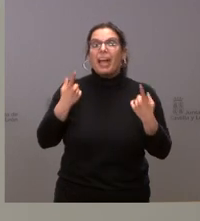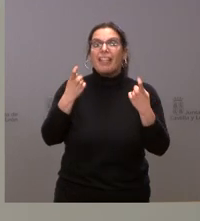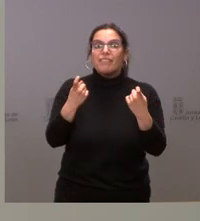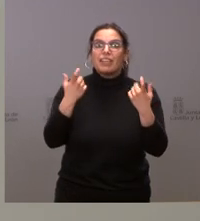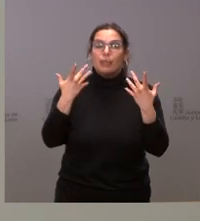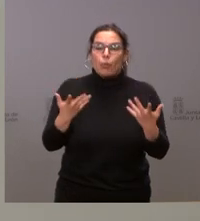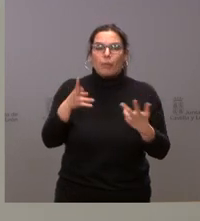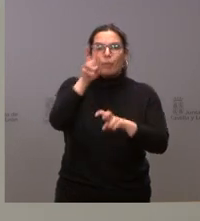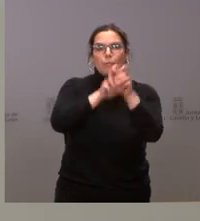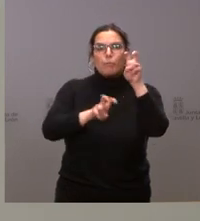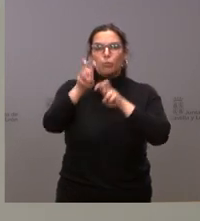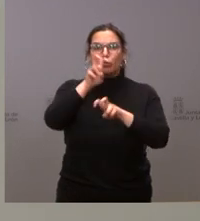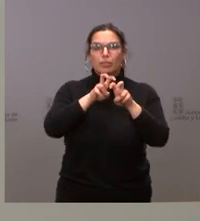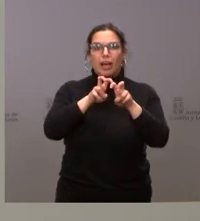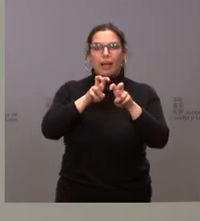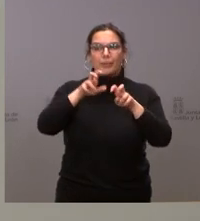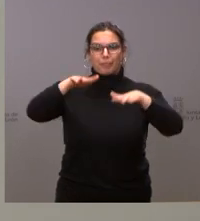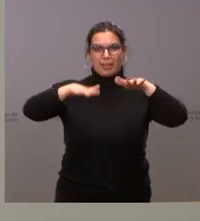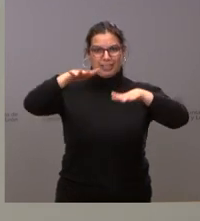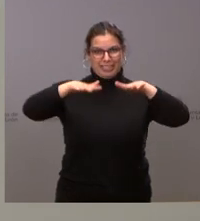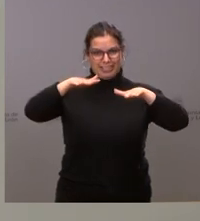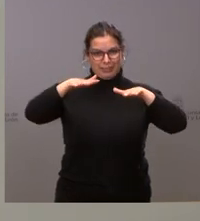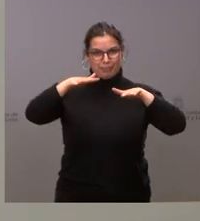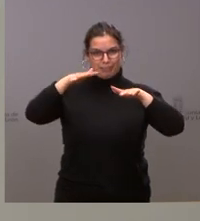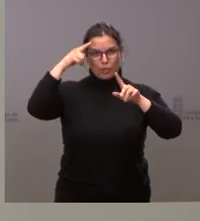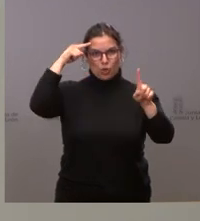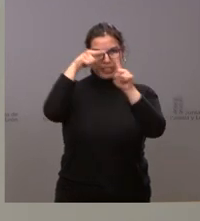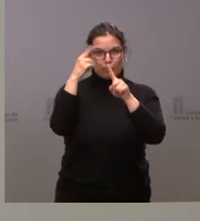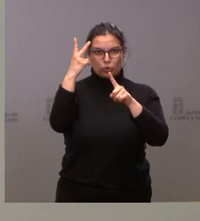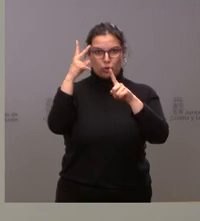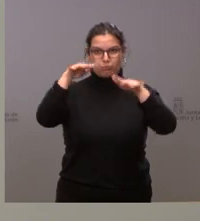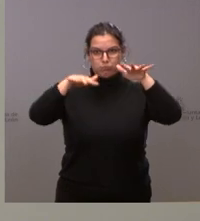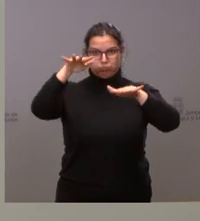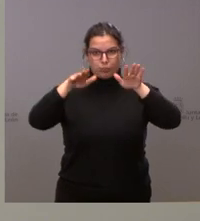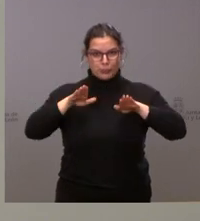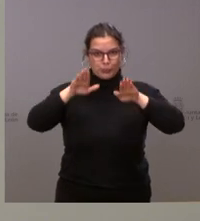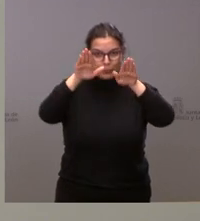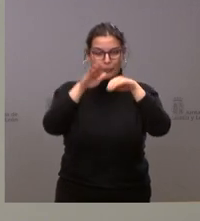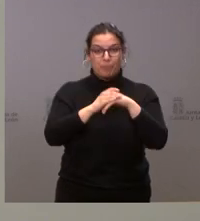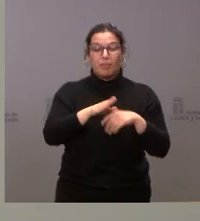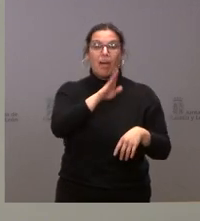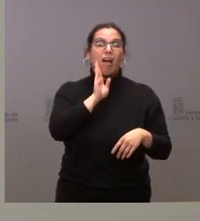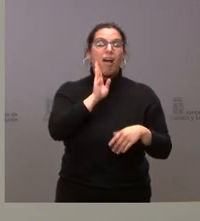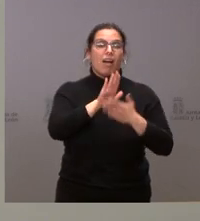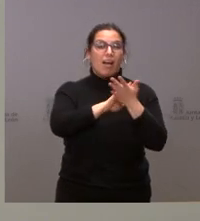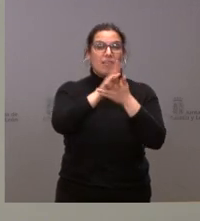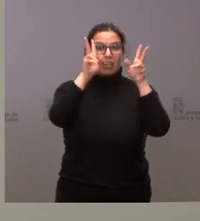buscar hacer posible ambos objetivos. Hablaba usted de la interrupción voluntaria del embarazo.